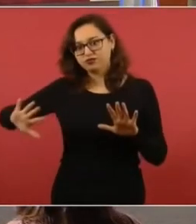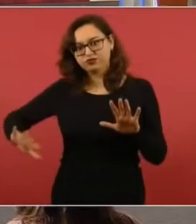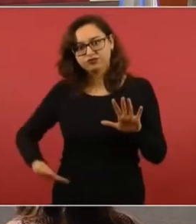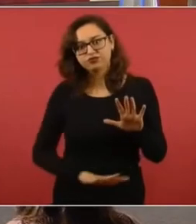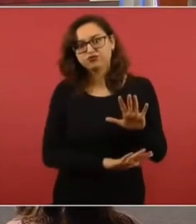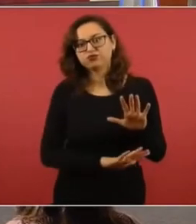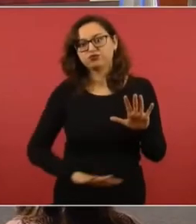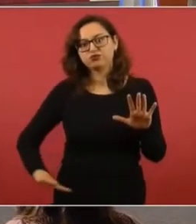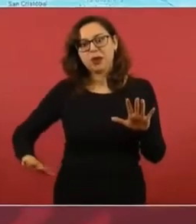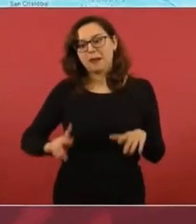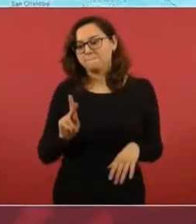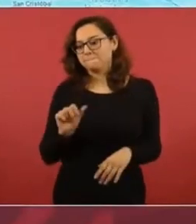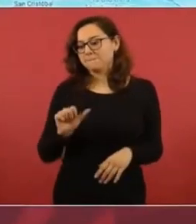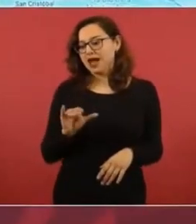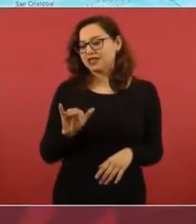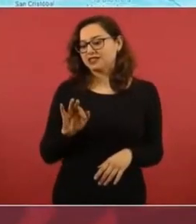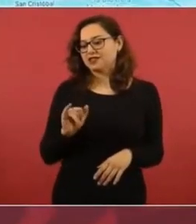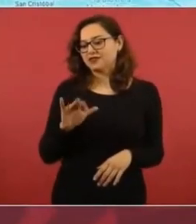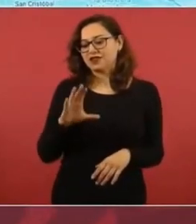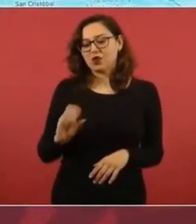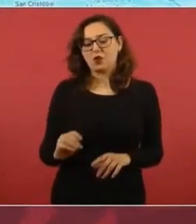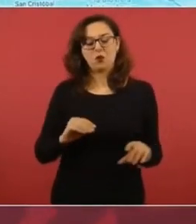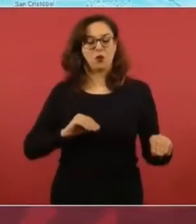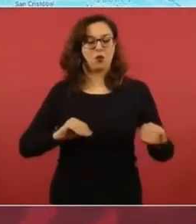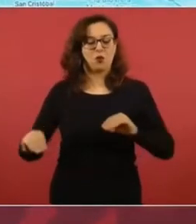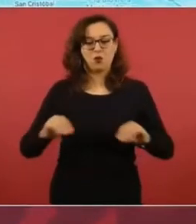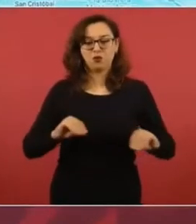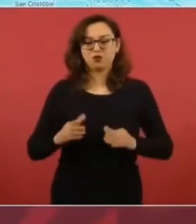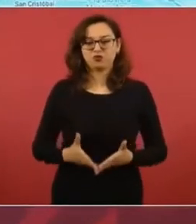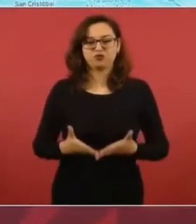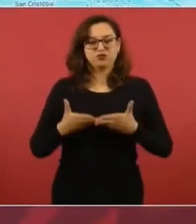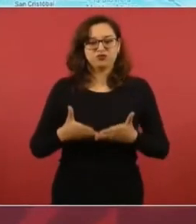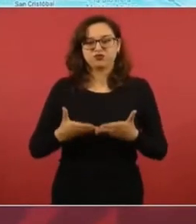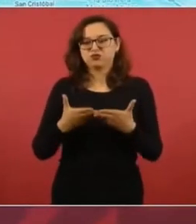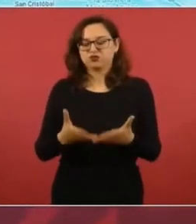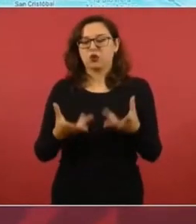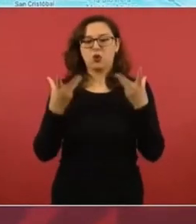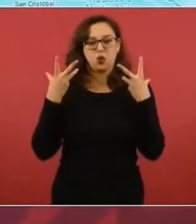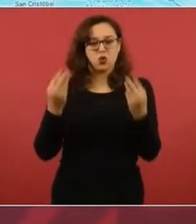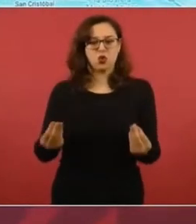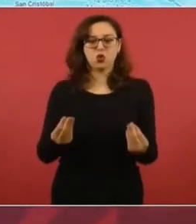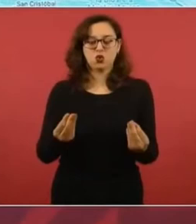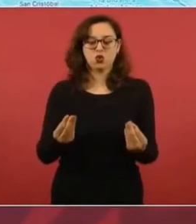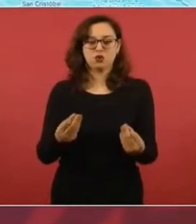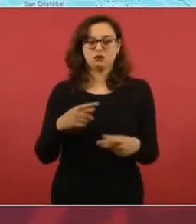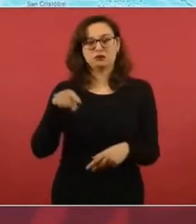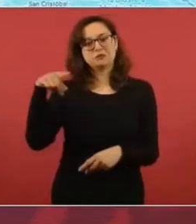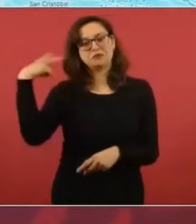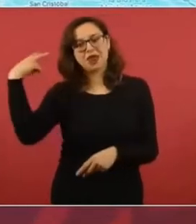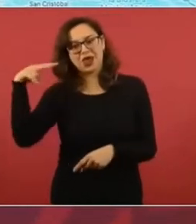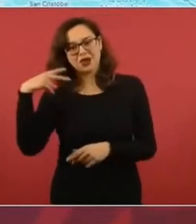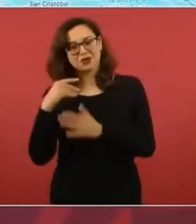Manzanillo, tiene más movimiento de contenedores que de Veracruz.